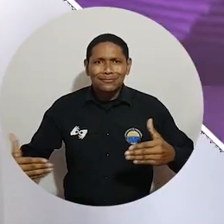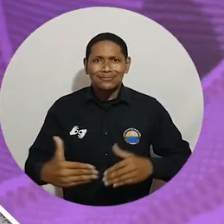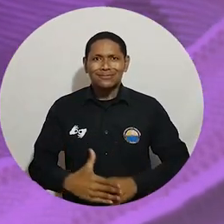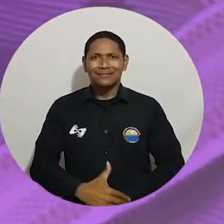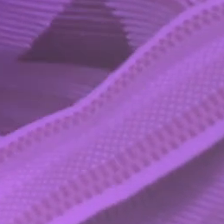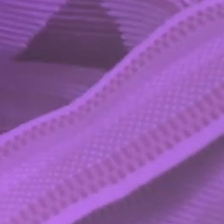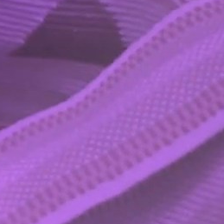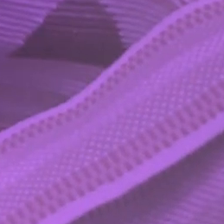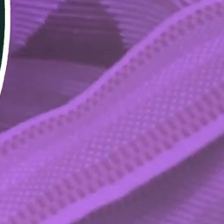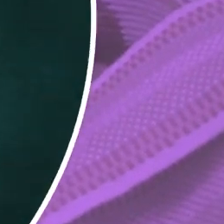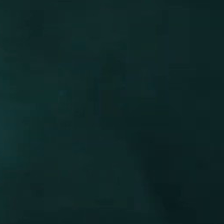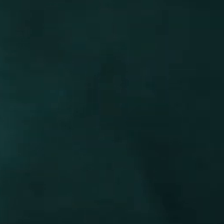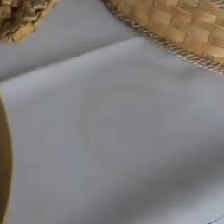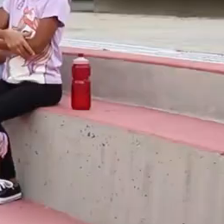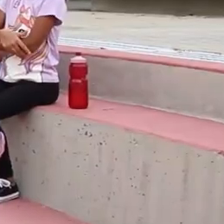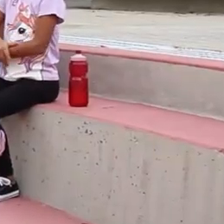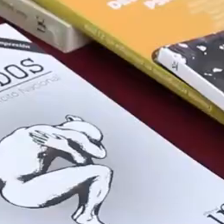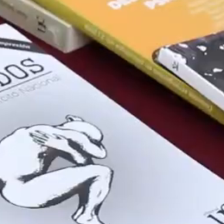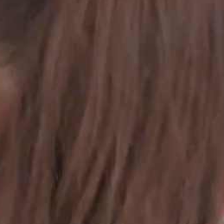la primera infancia.